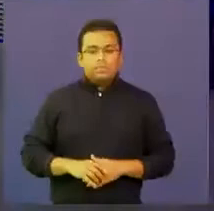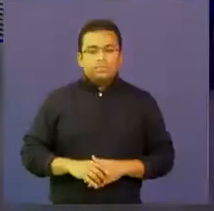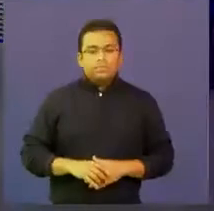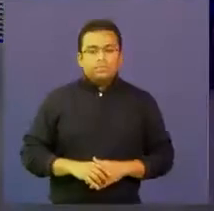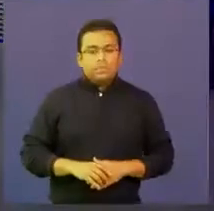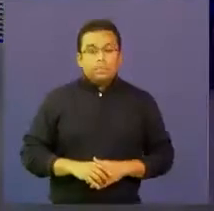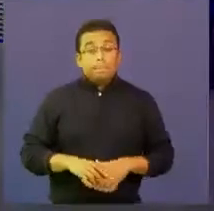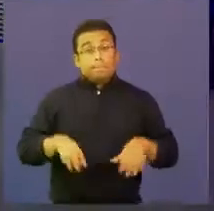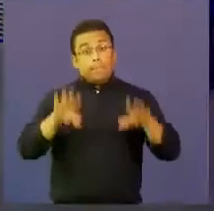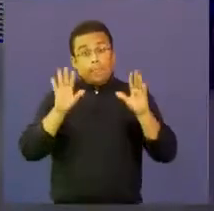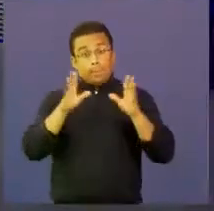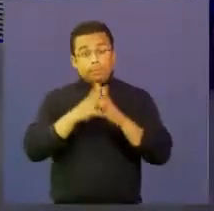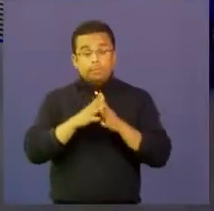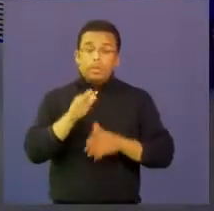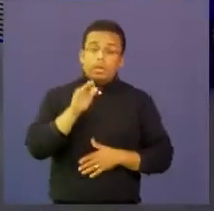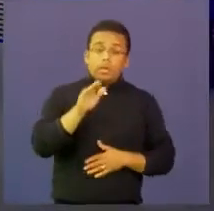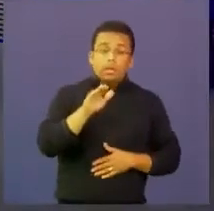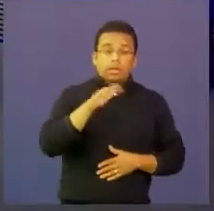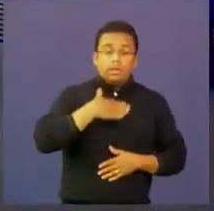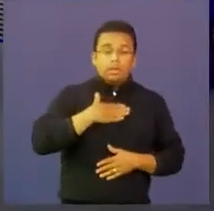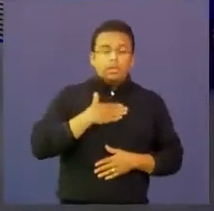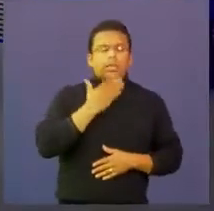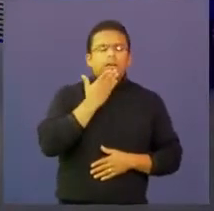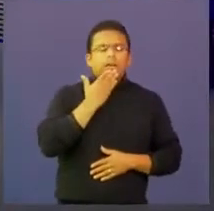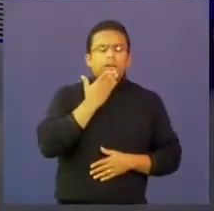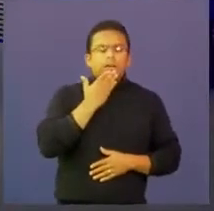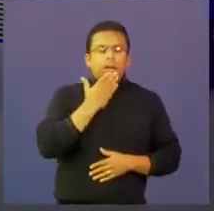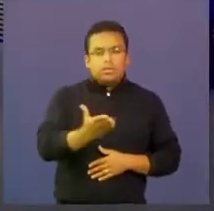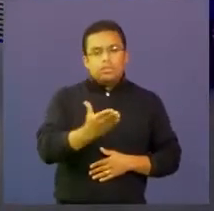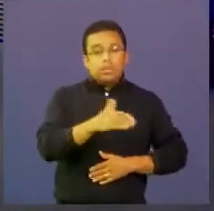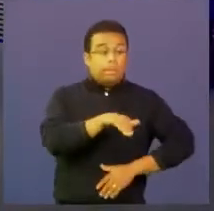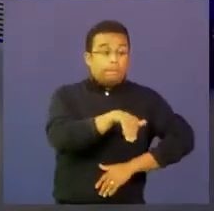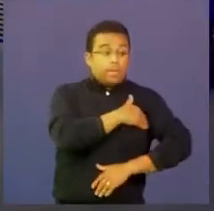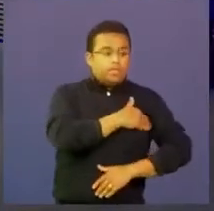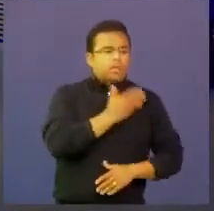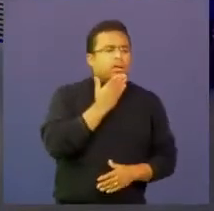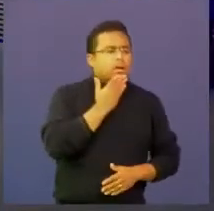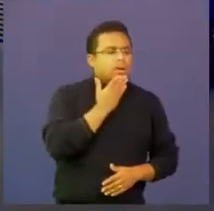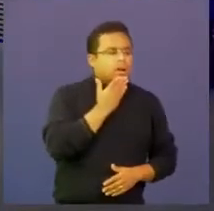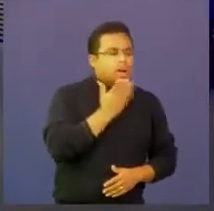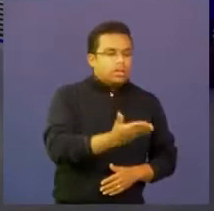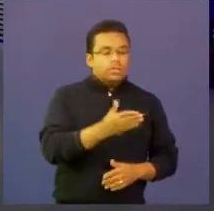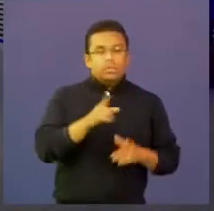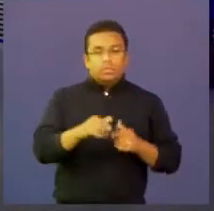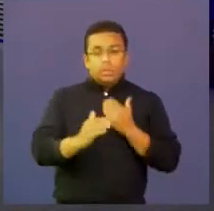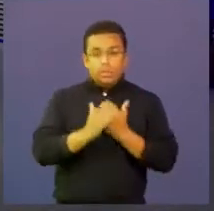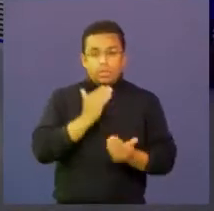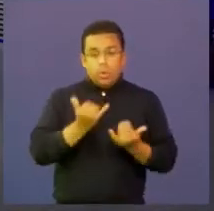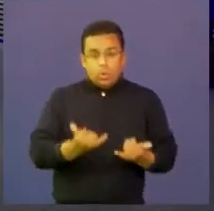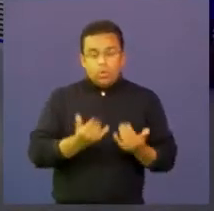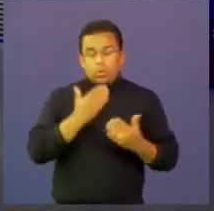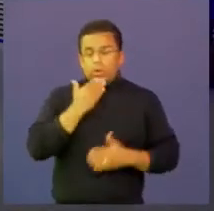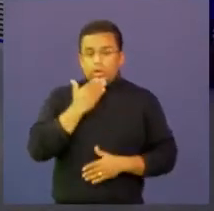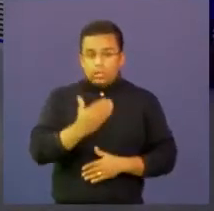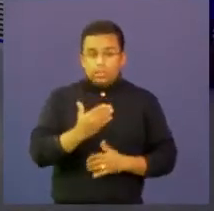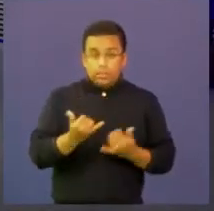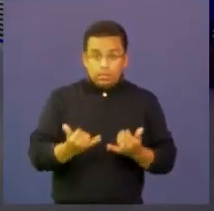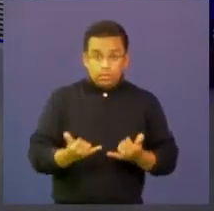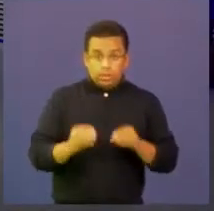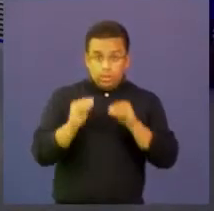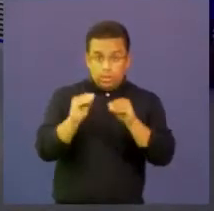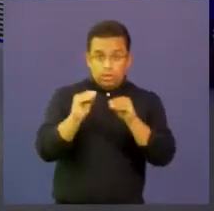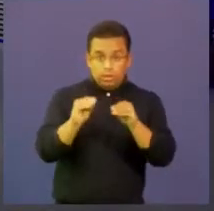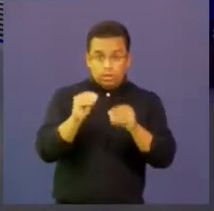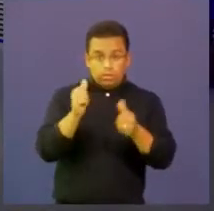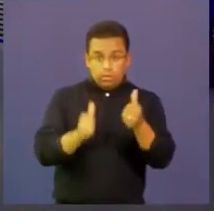Fernanda, pues, en primer lugar, agradecido contigo, con el Ministerio, por la invitación que nos cursa en el día de hoy y la primera asociación que obviamente